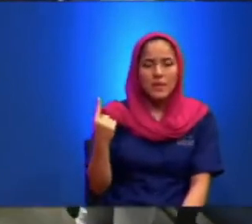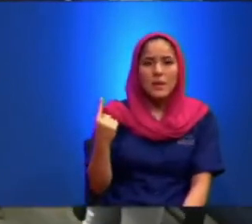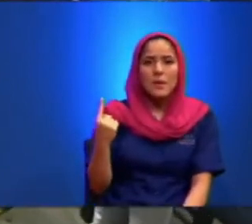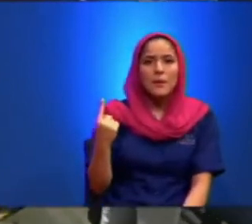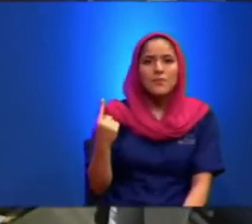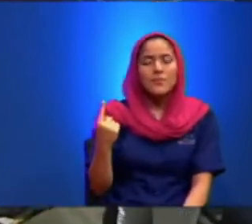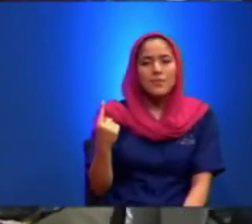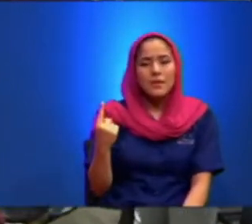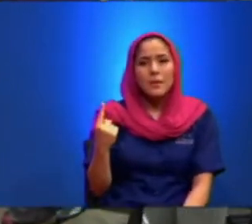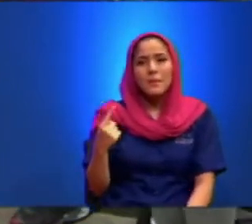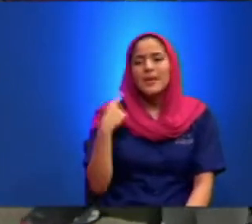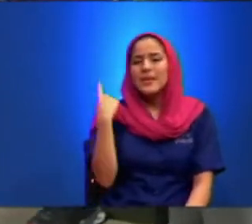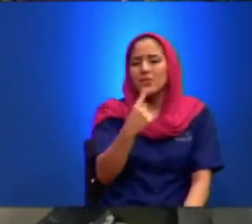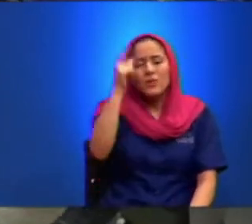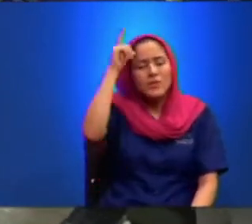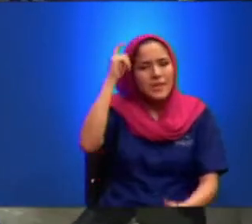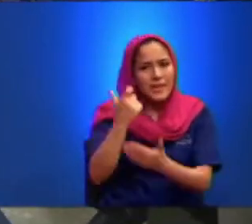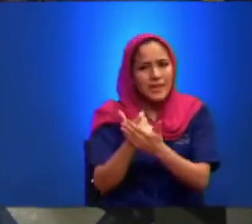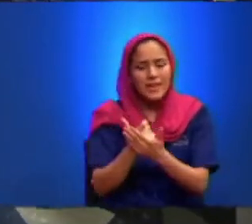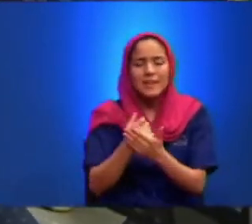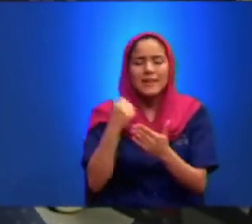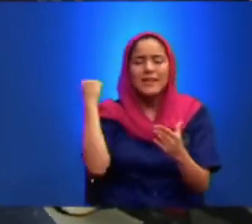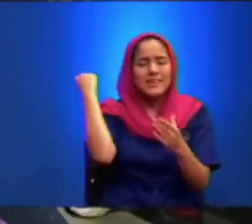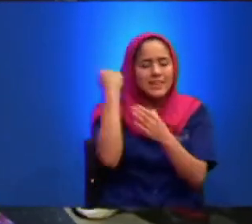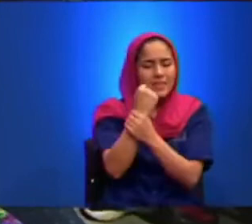Gracias Padre